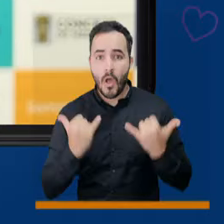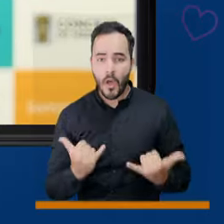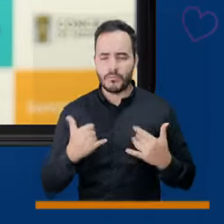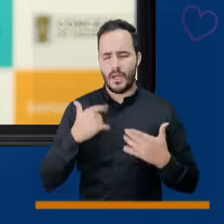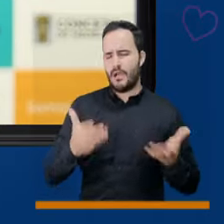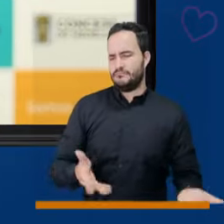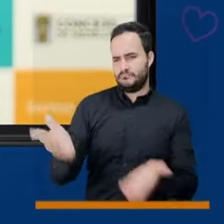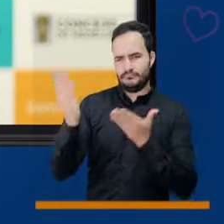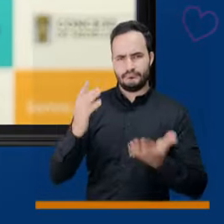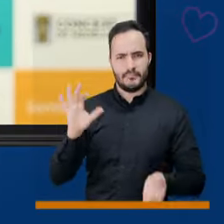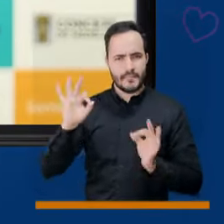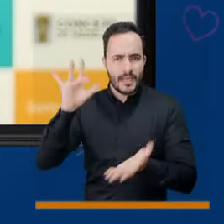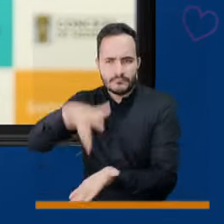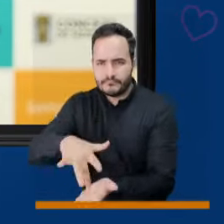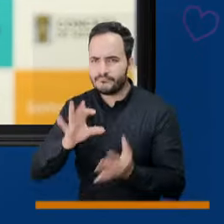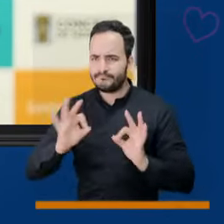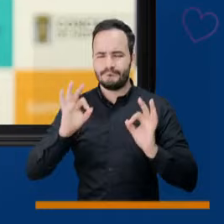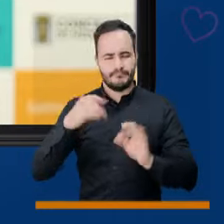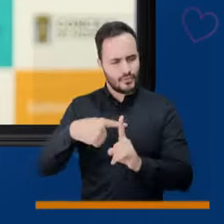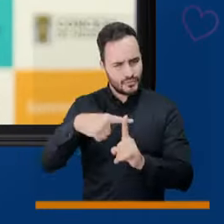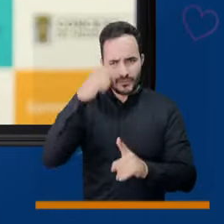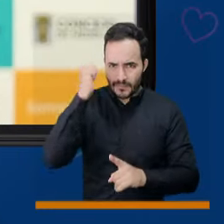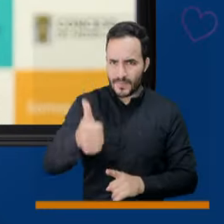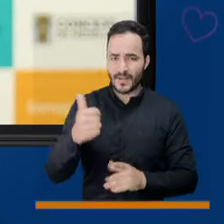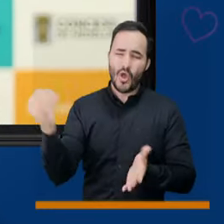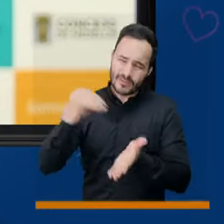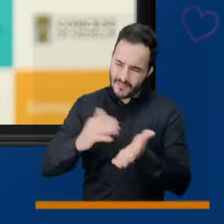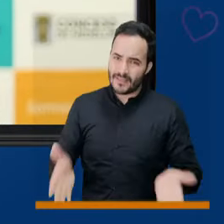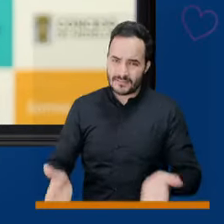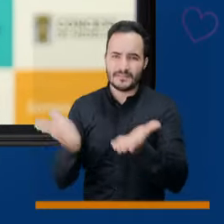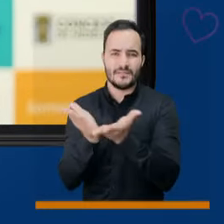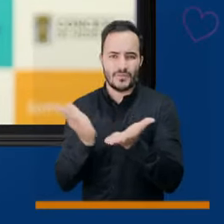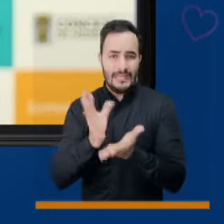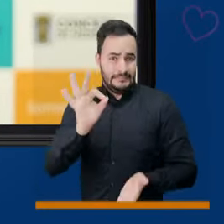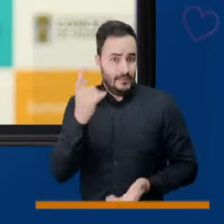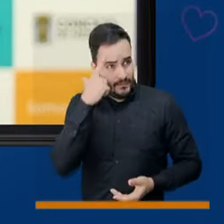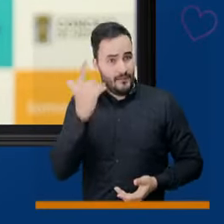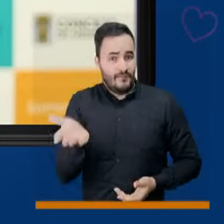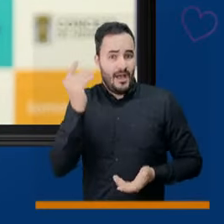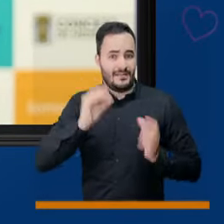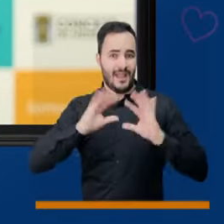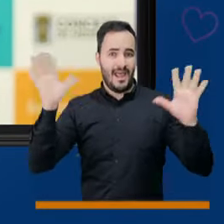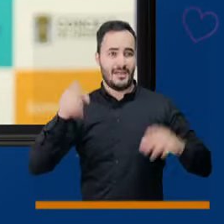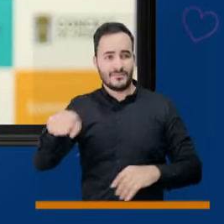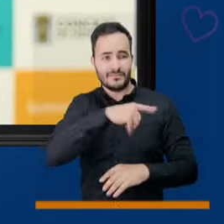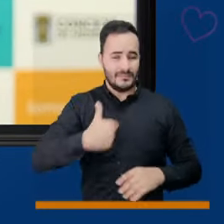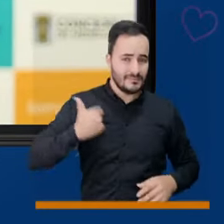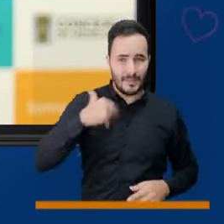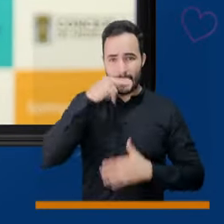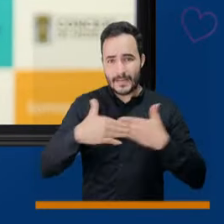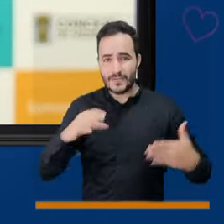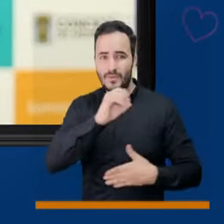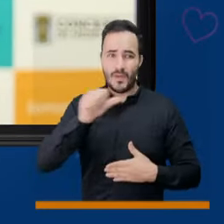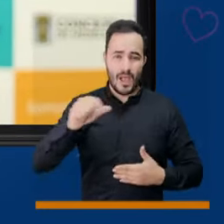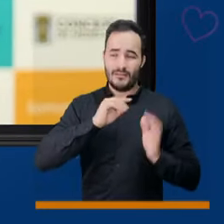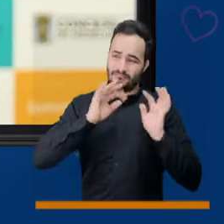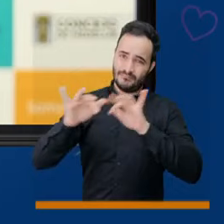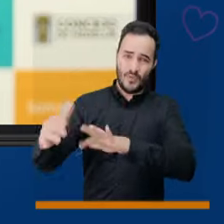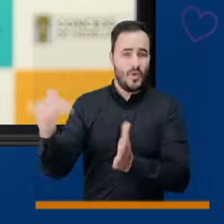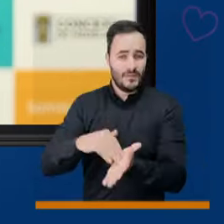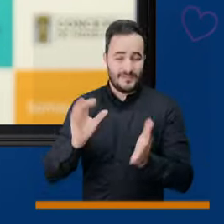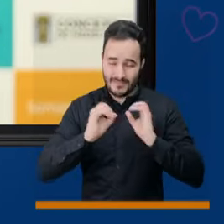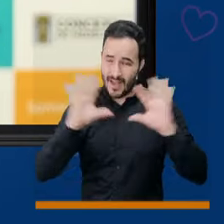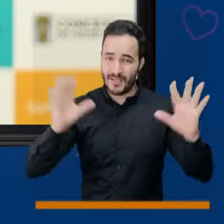ese momento. Pero por hoy, bienvenida la presencialidad, bienvenido el regreso a clase que hacía falta para nuestros niños y niñas